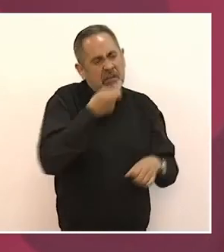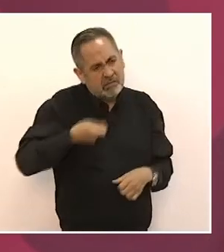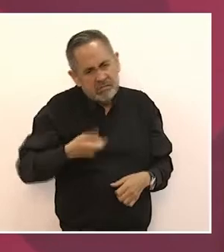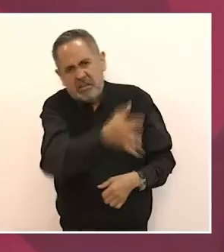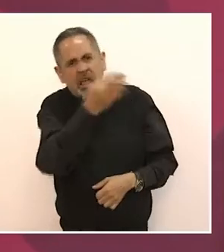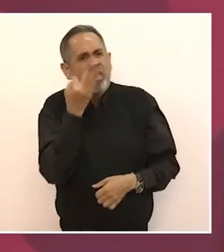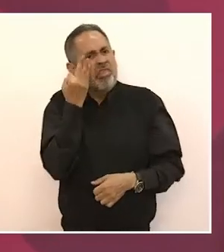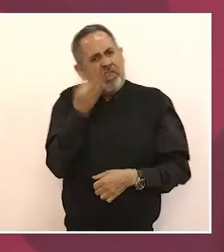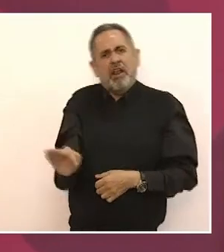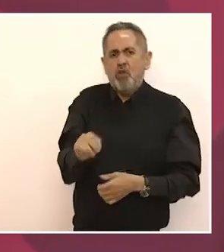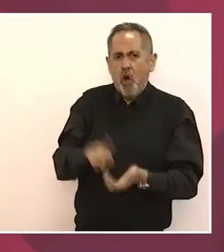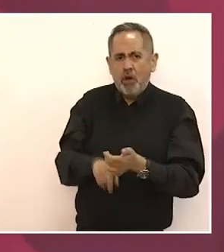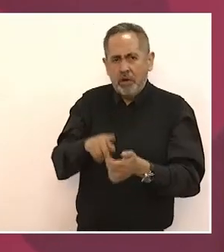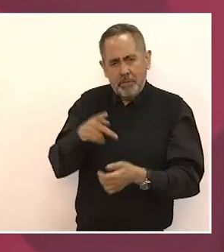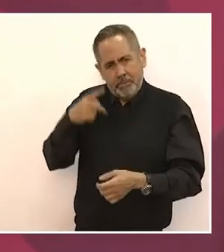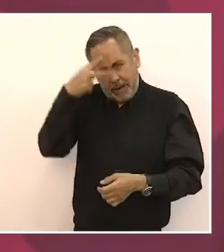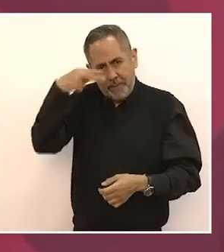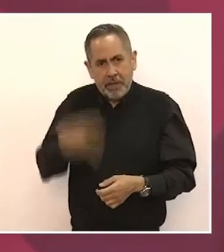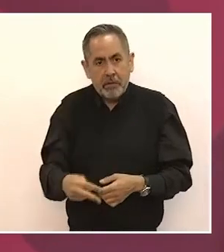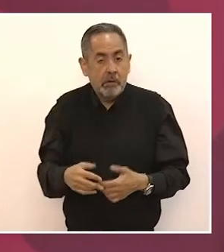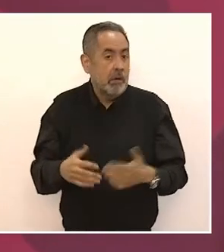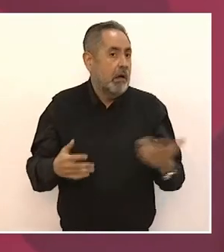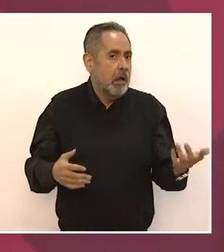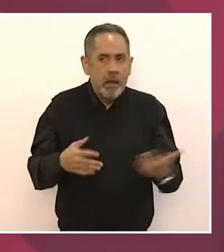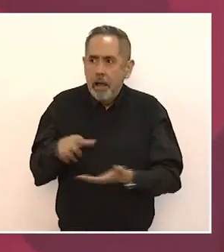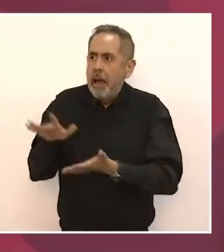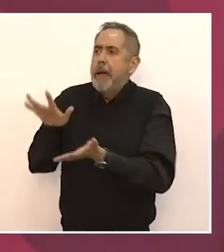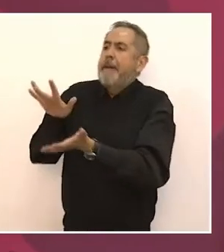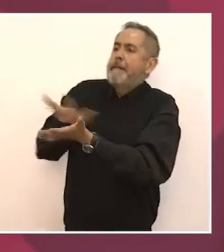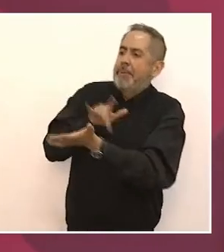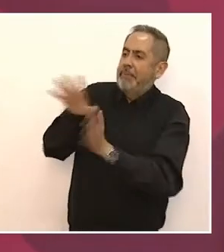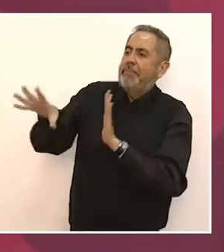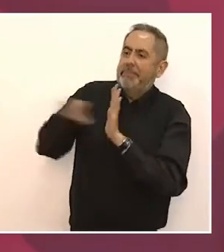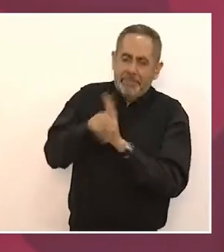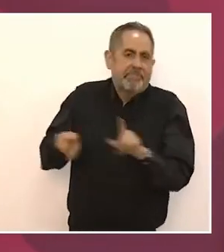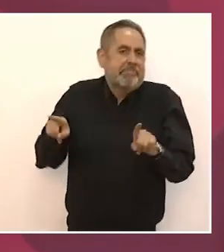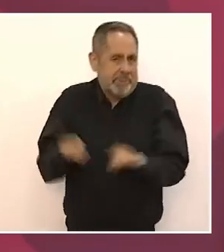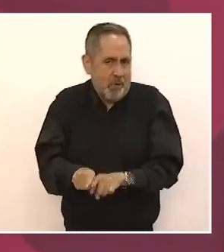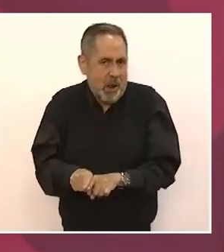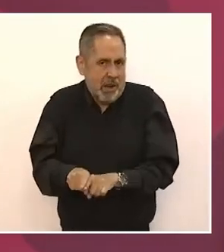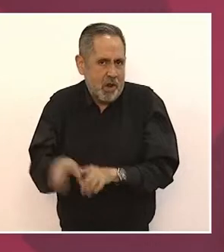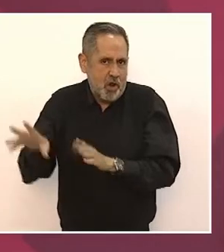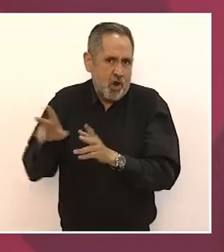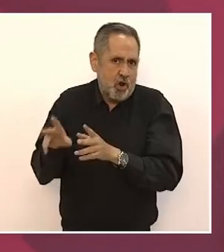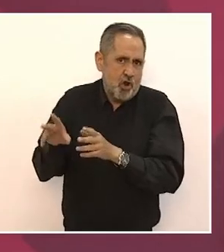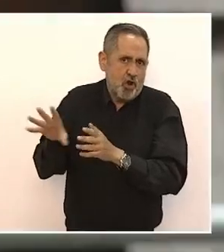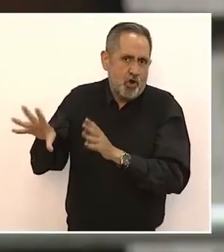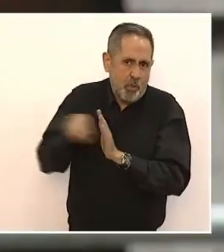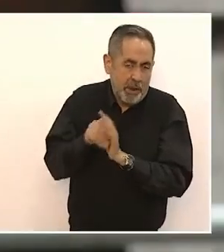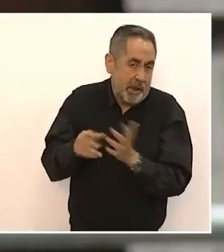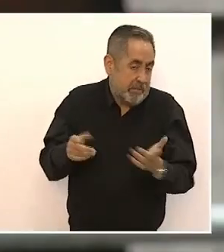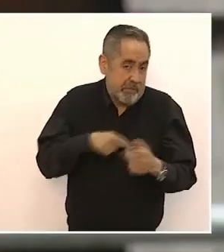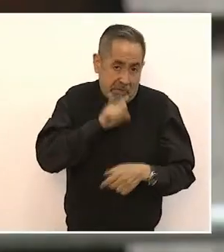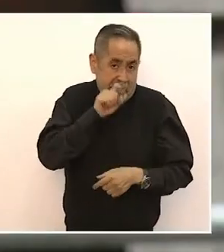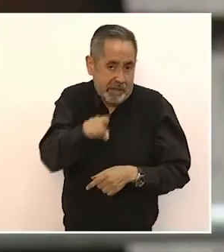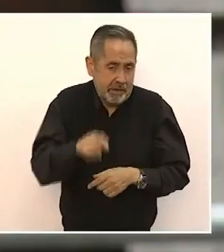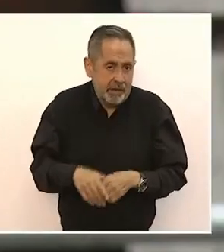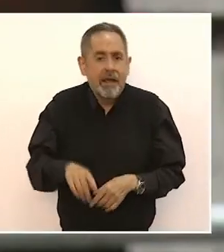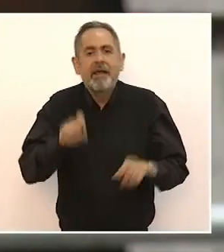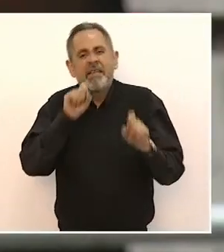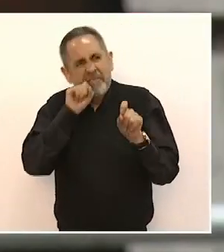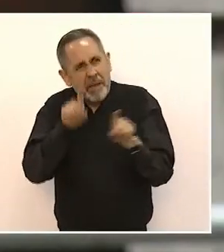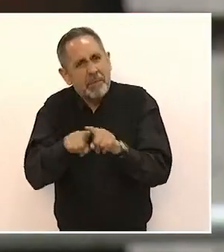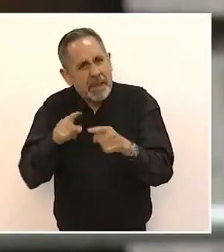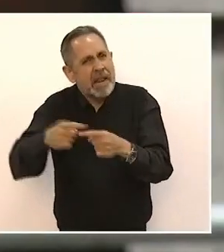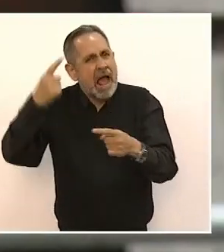y nosotros repetimos eso. Bueno, también lo había dicho antes Ricardo